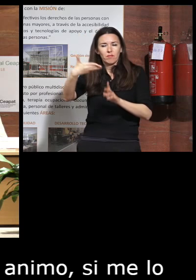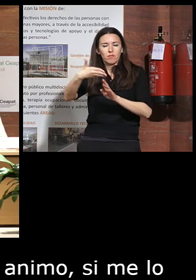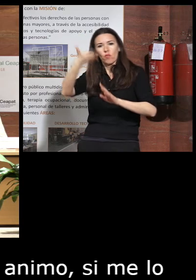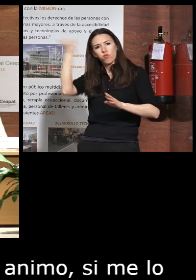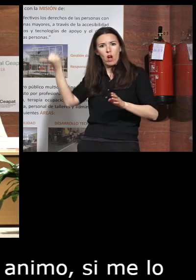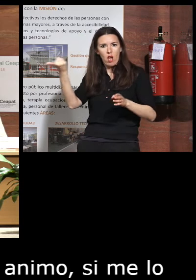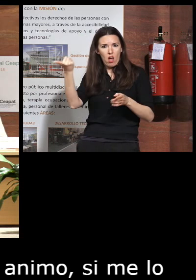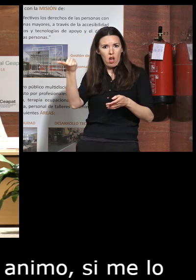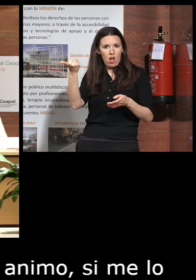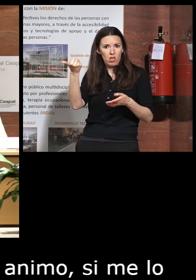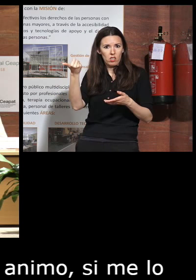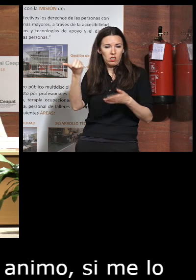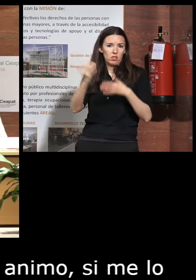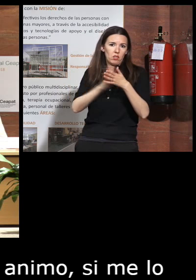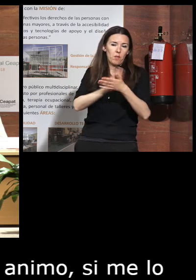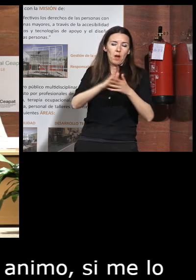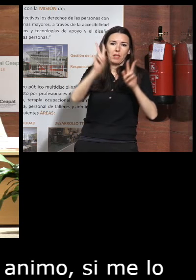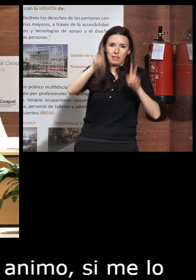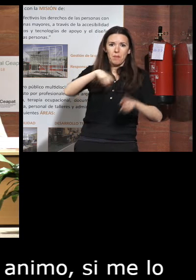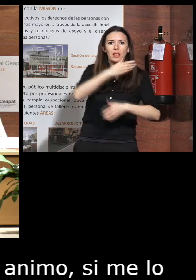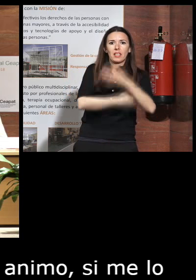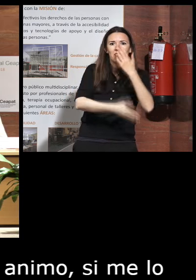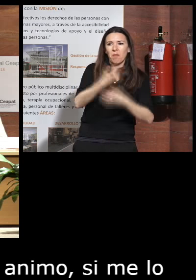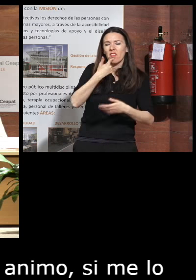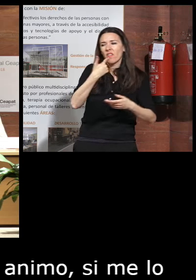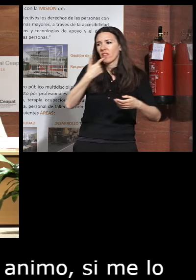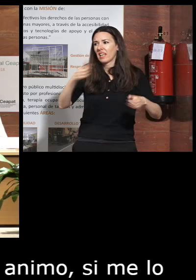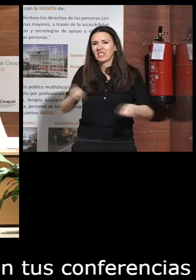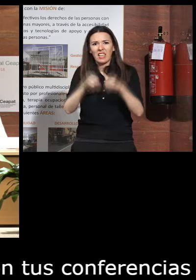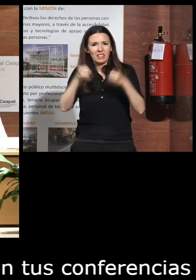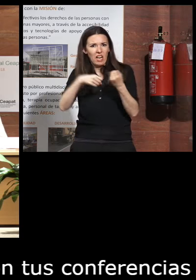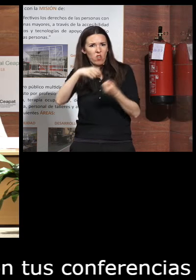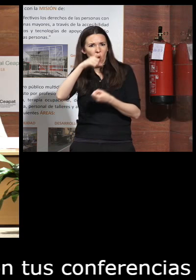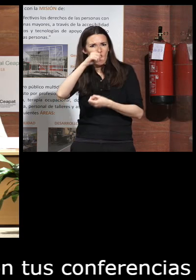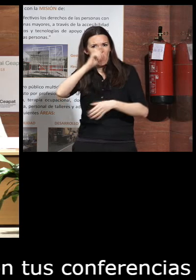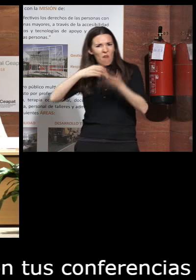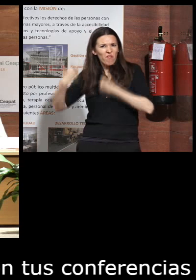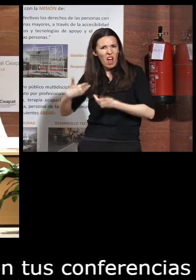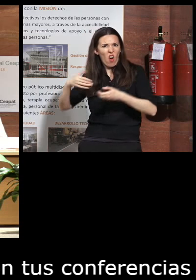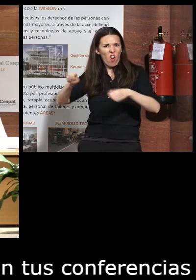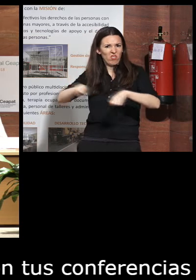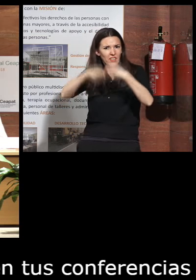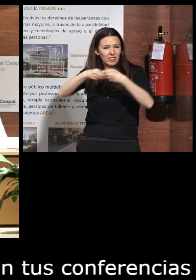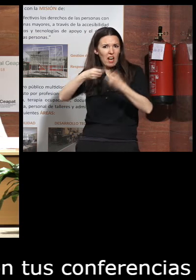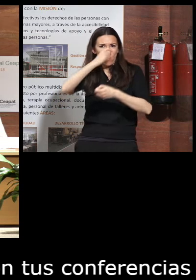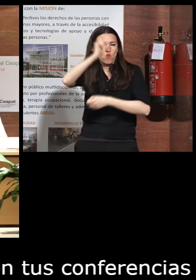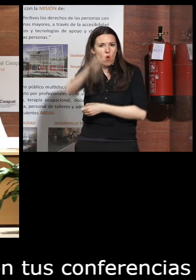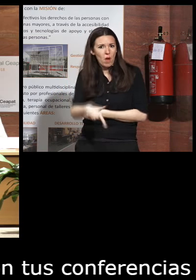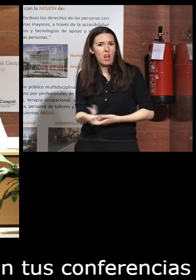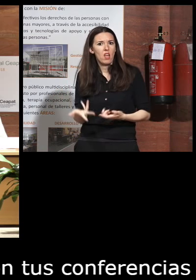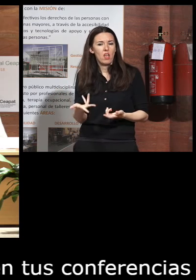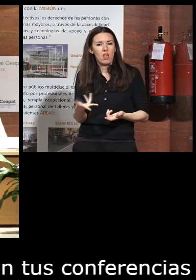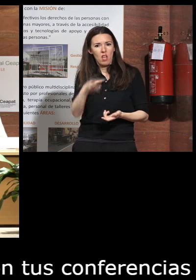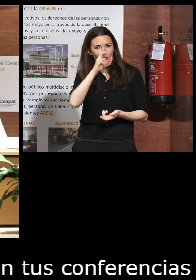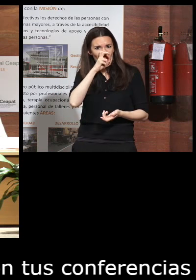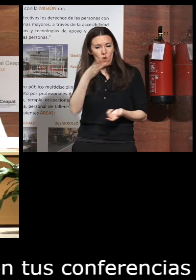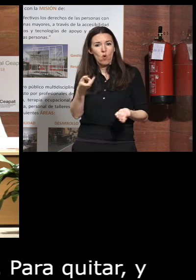y aquí lo uno con lo de discapacidad también de escacharrados es decir viejo escacharrado inservible el